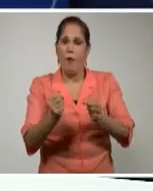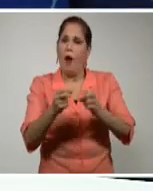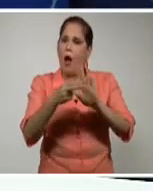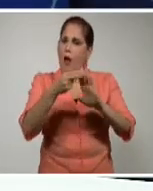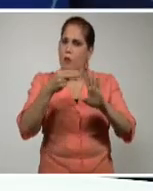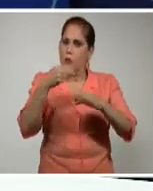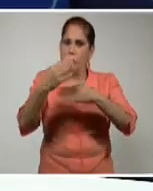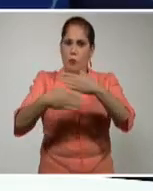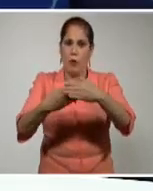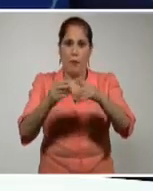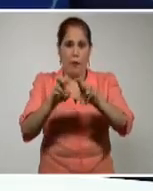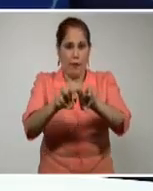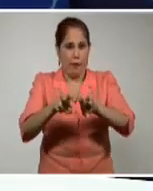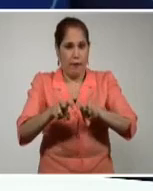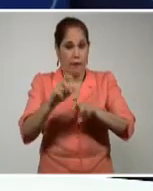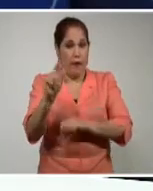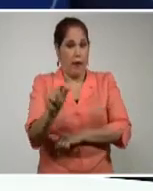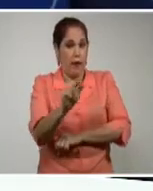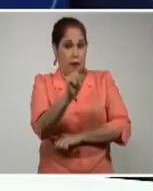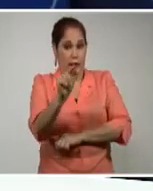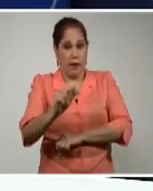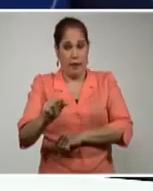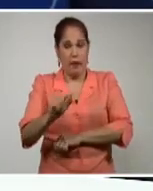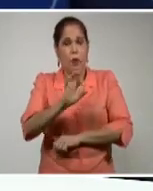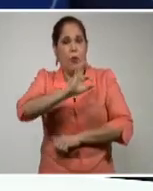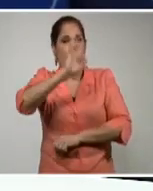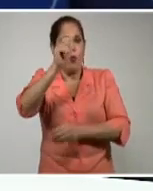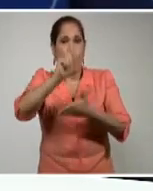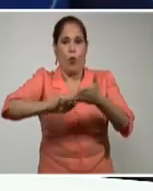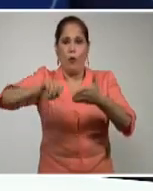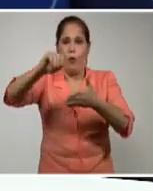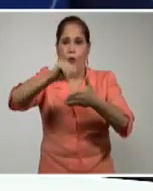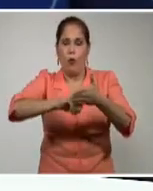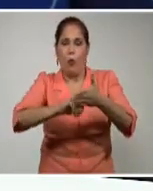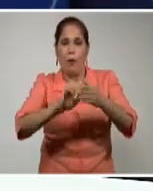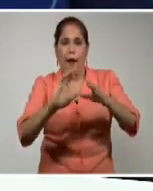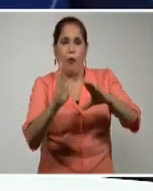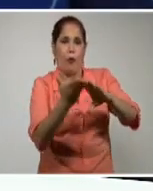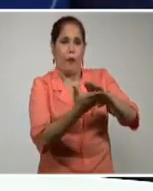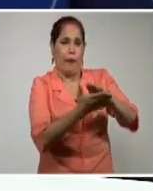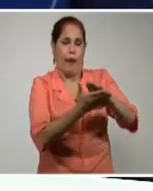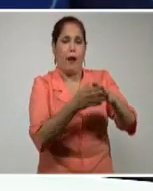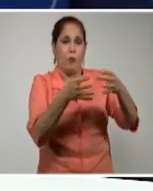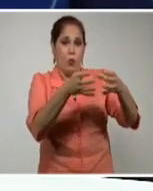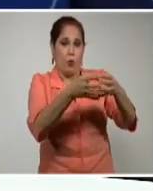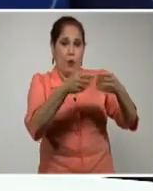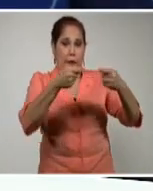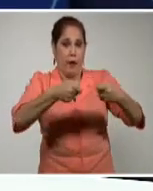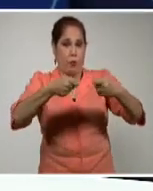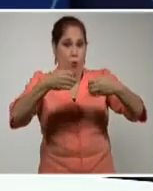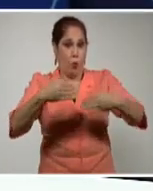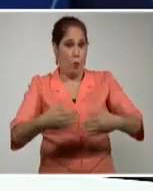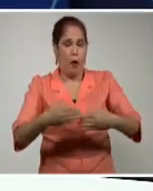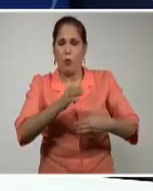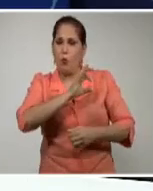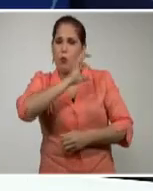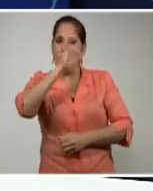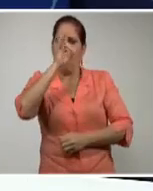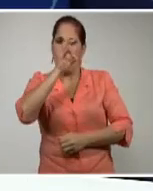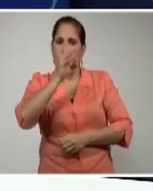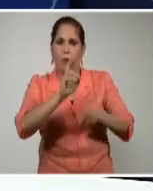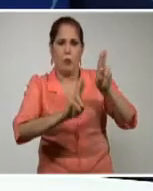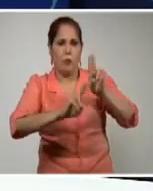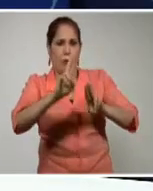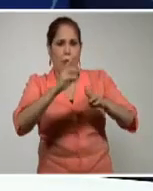Exteriores del Parlamento Italiano que su país nunca votó a favor de condenar a Cuba en la Comisión de Derechos Humanos de la Organización de las Naciones